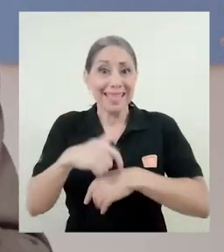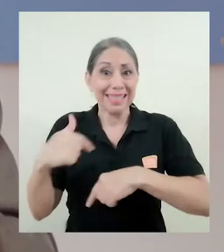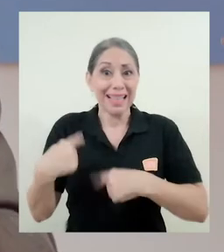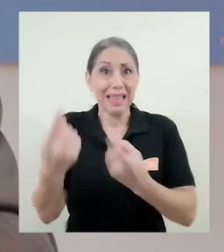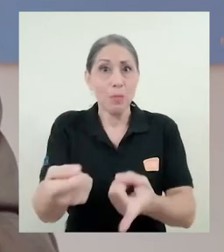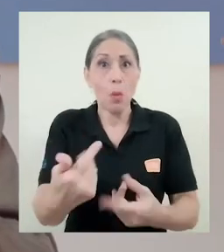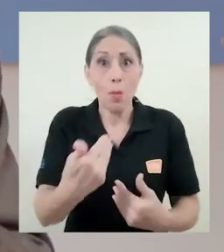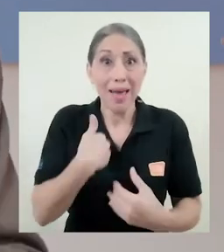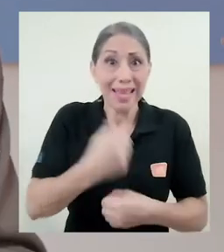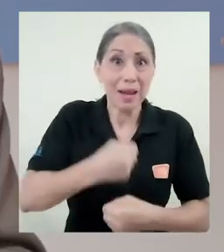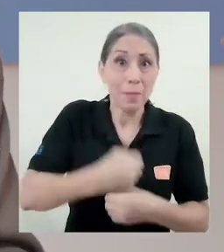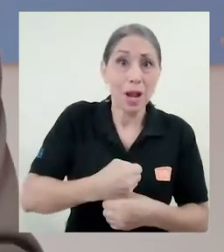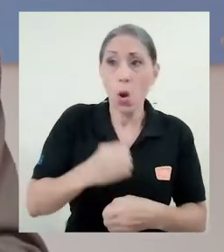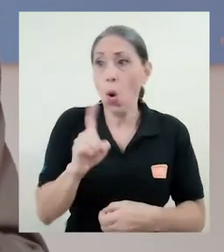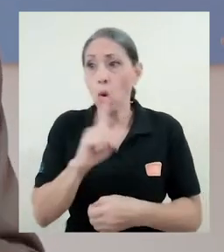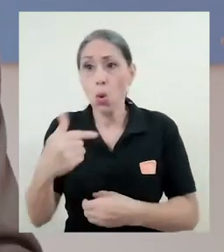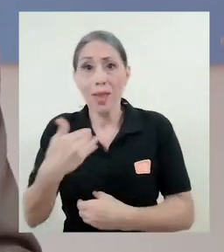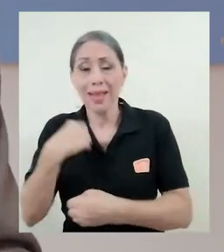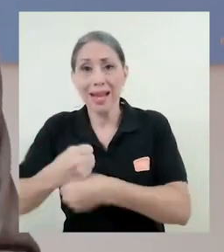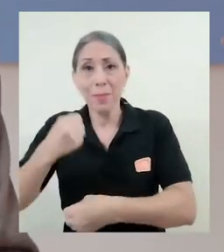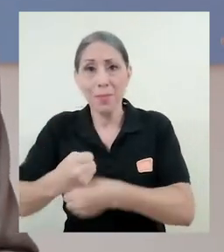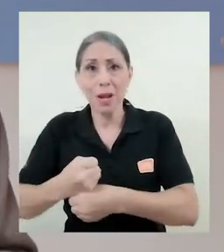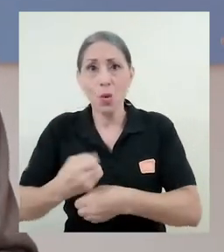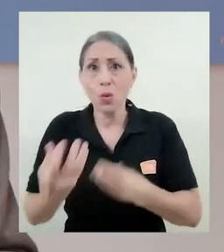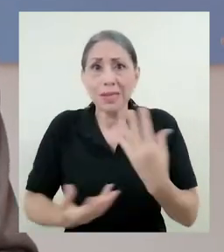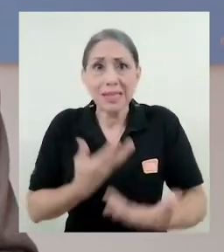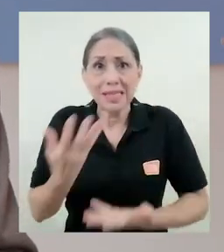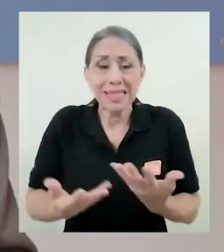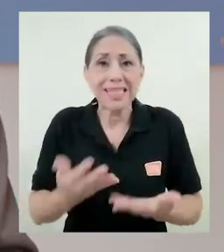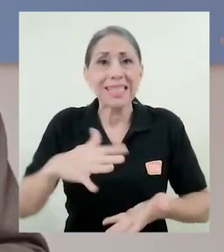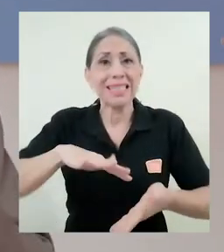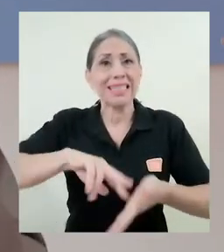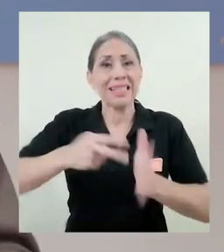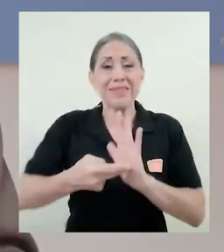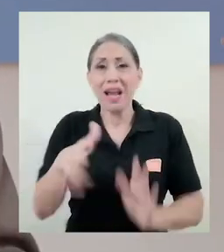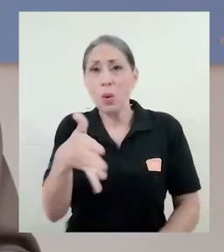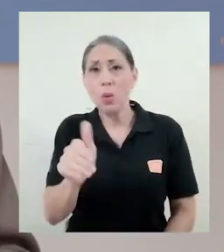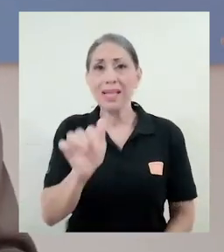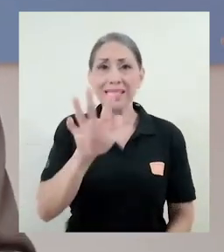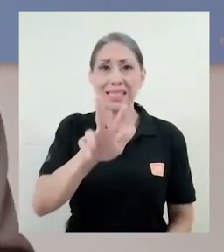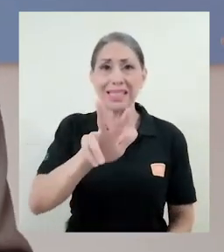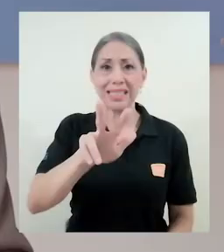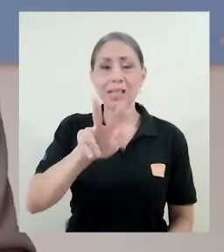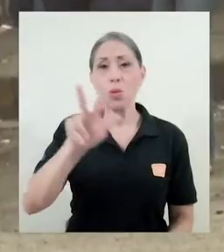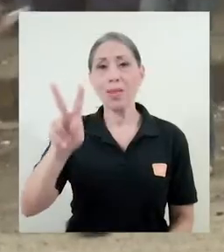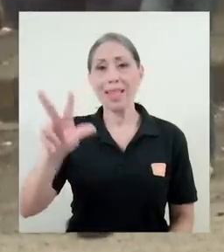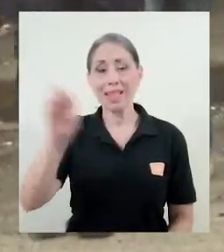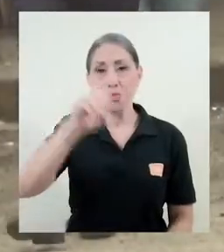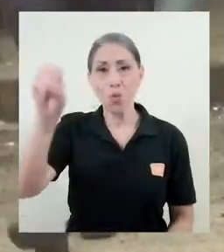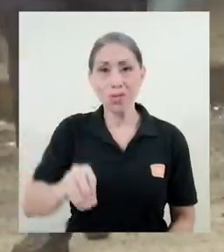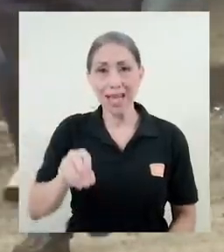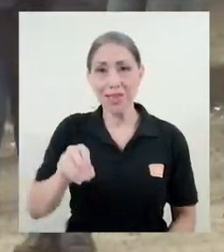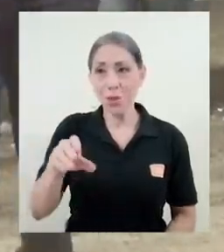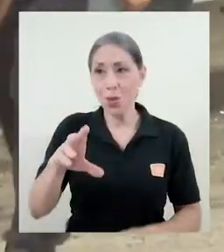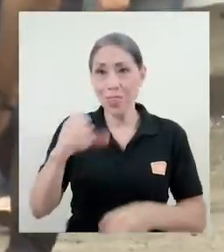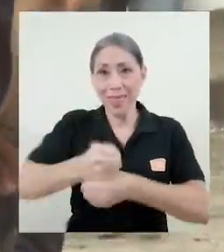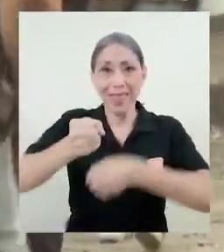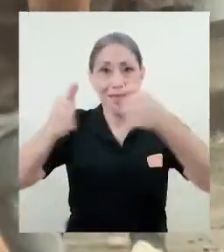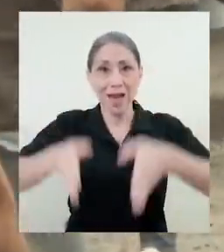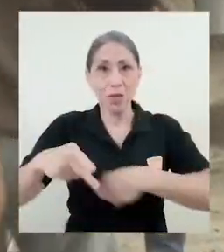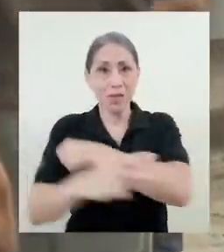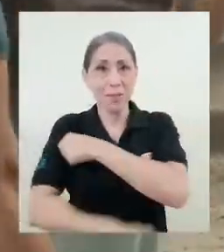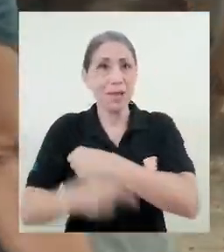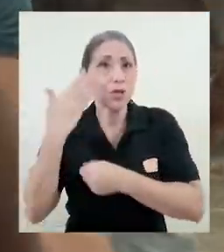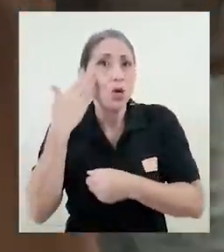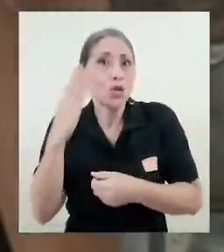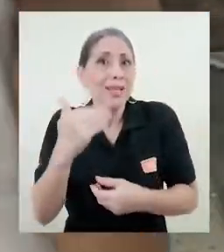pregunta. Lo que quiere decir que hay aproximadamente un 53% de los trabajadores del país que no sabe si tendrá empleo o